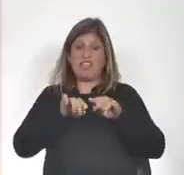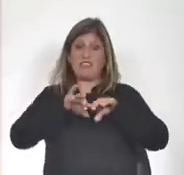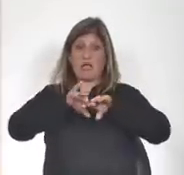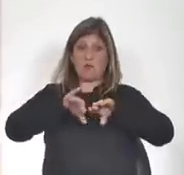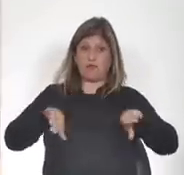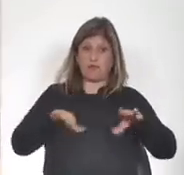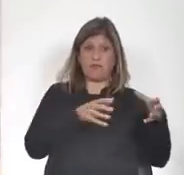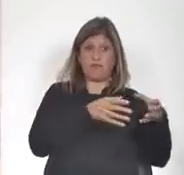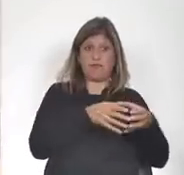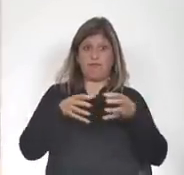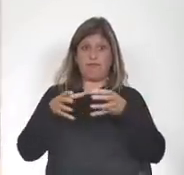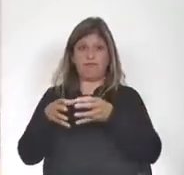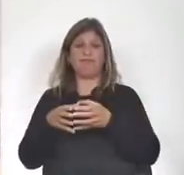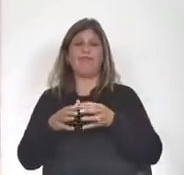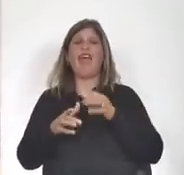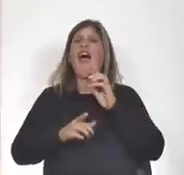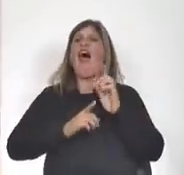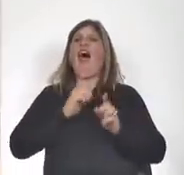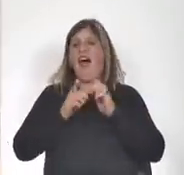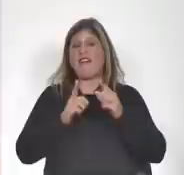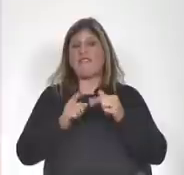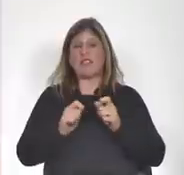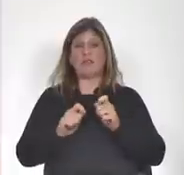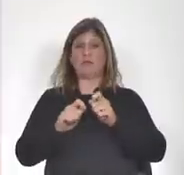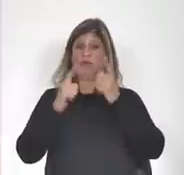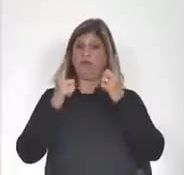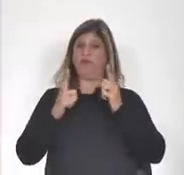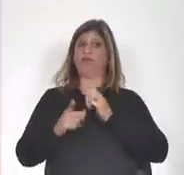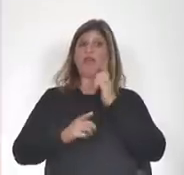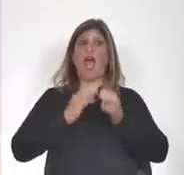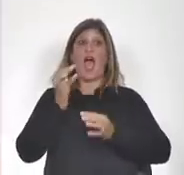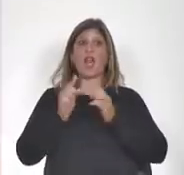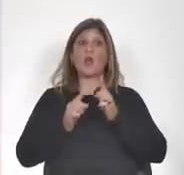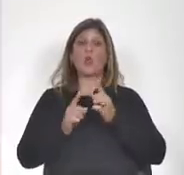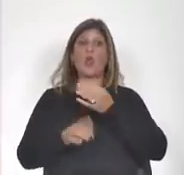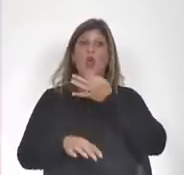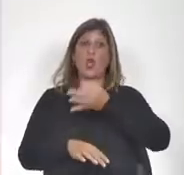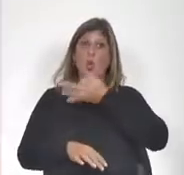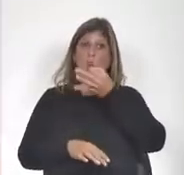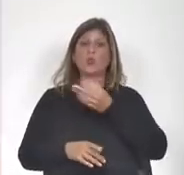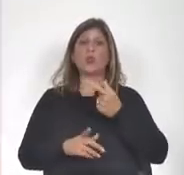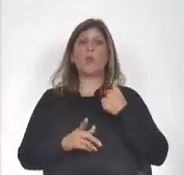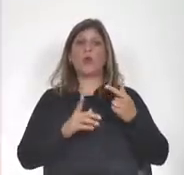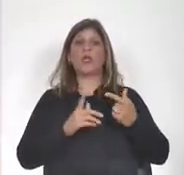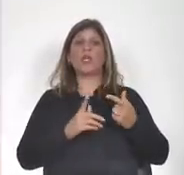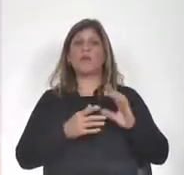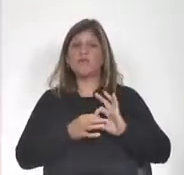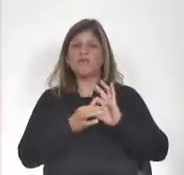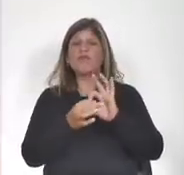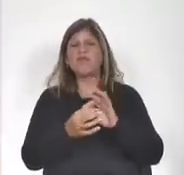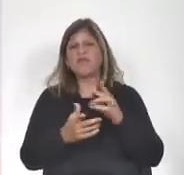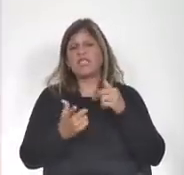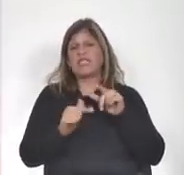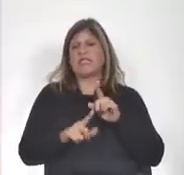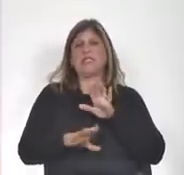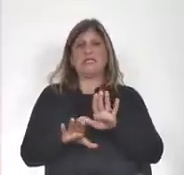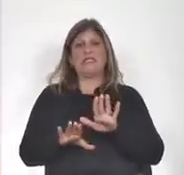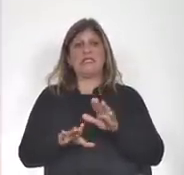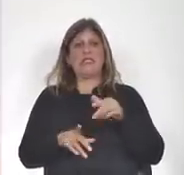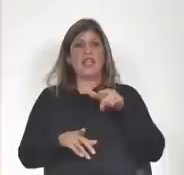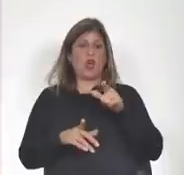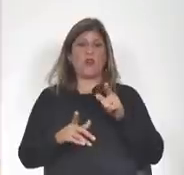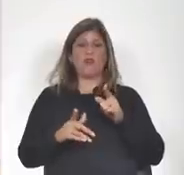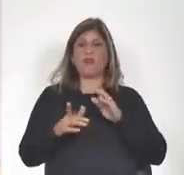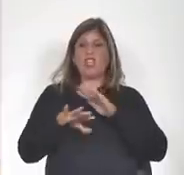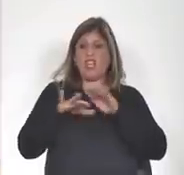A veces nos asombran algunos discursos porque van acompañados de una virulencia y de unos niveles de